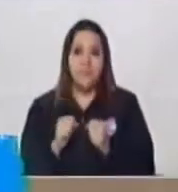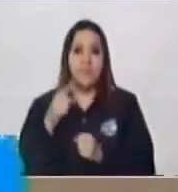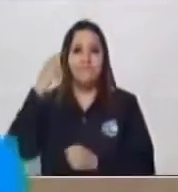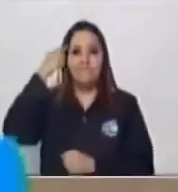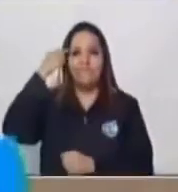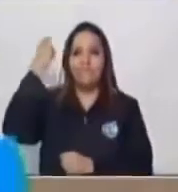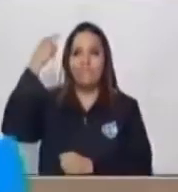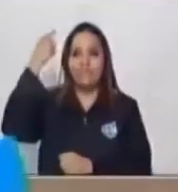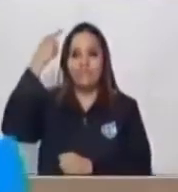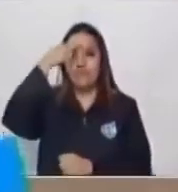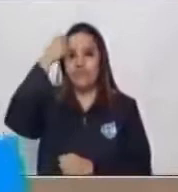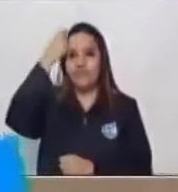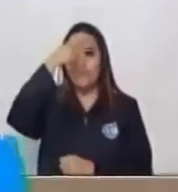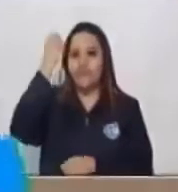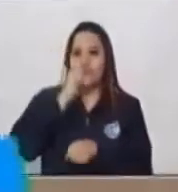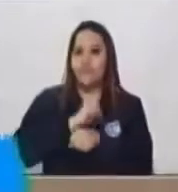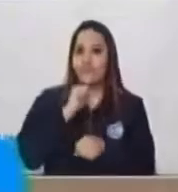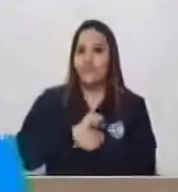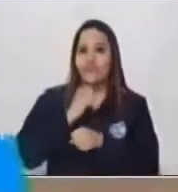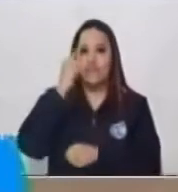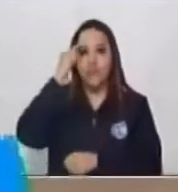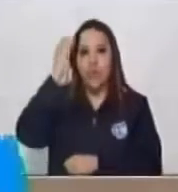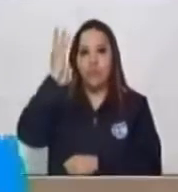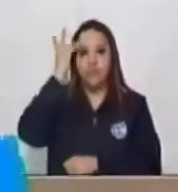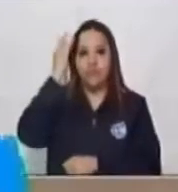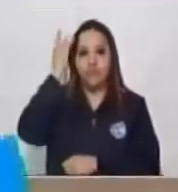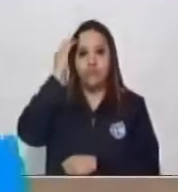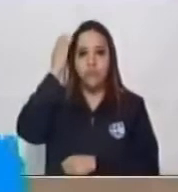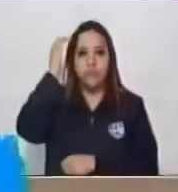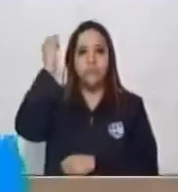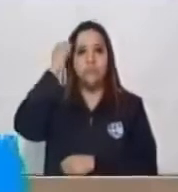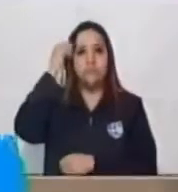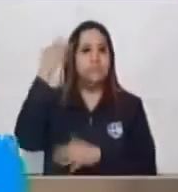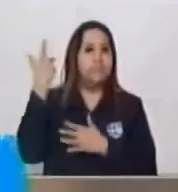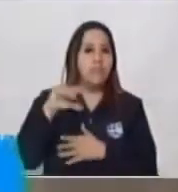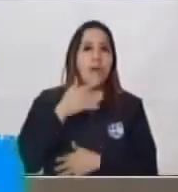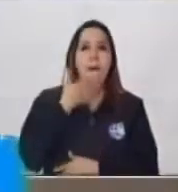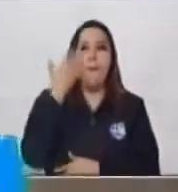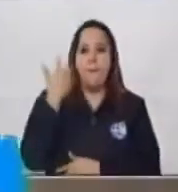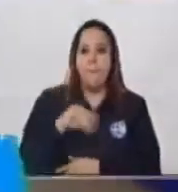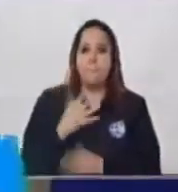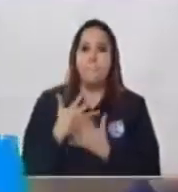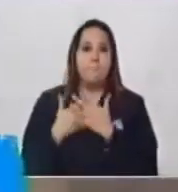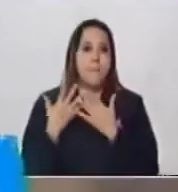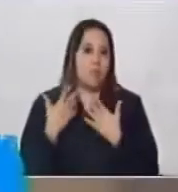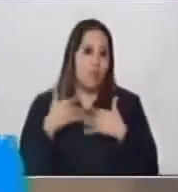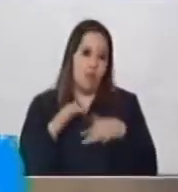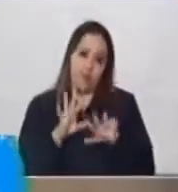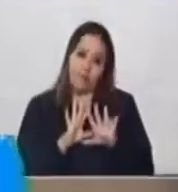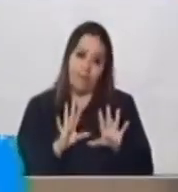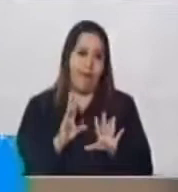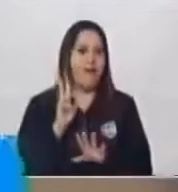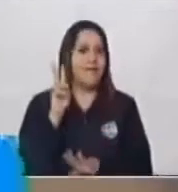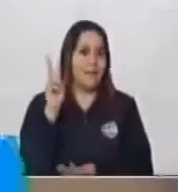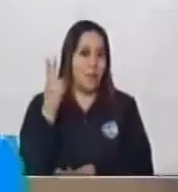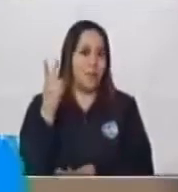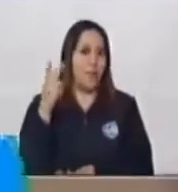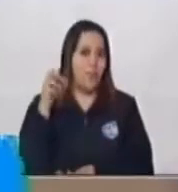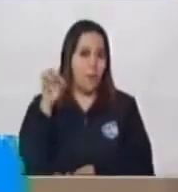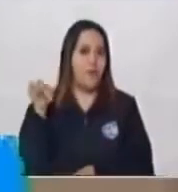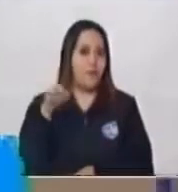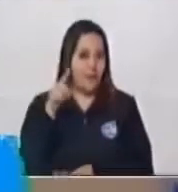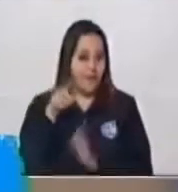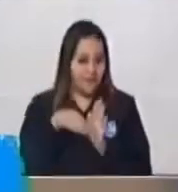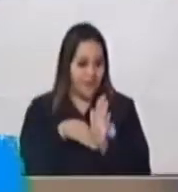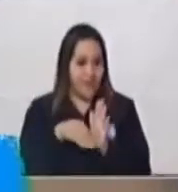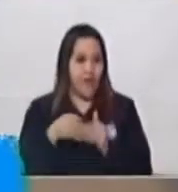Agilizar nuestra Nuestro cálculo mental Y hacerlo un poquito más rápido Porque ya estamos en segundo primaria Ya vamos a